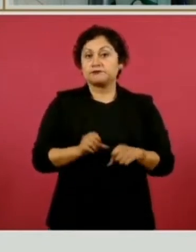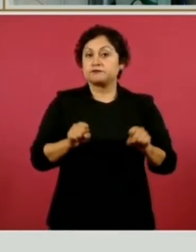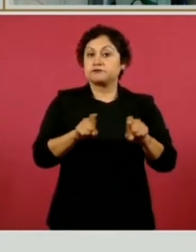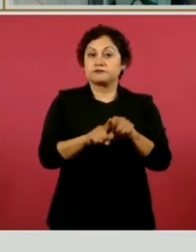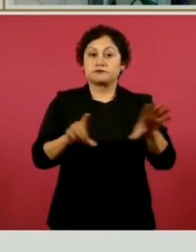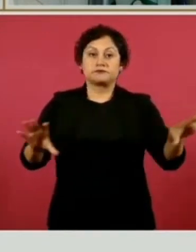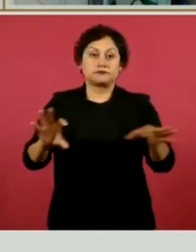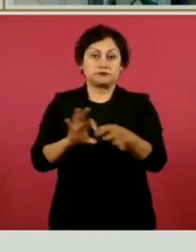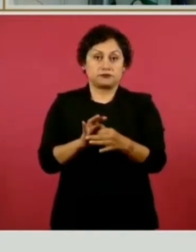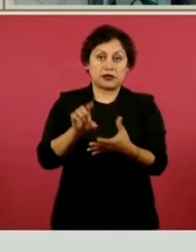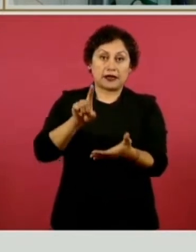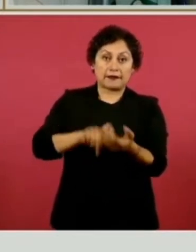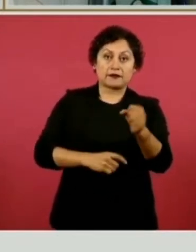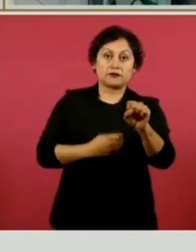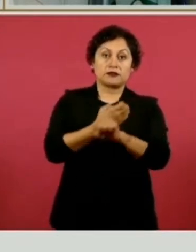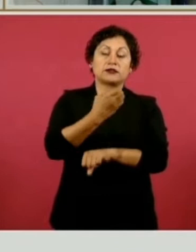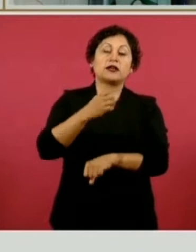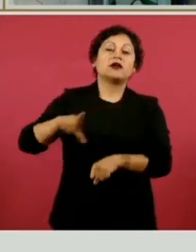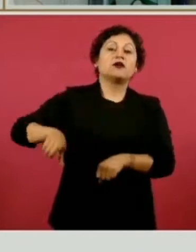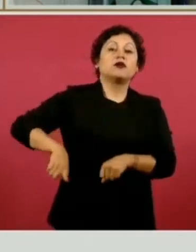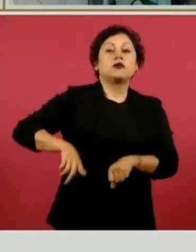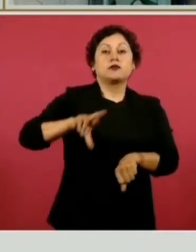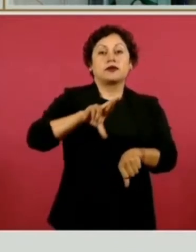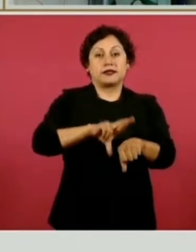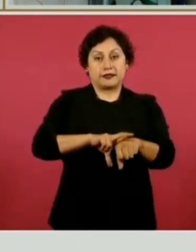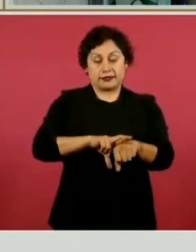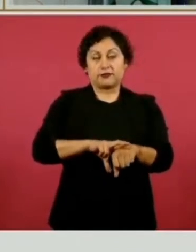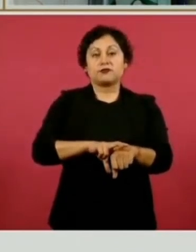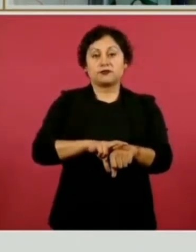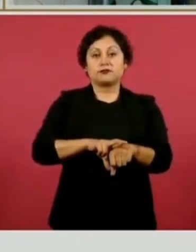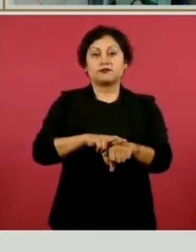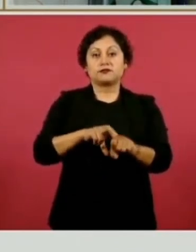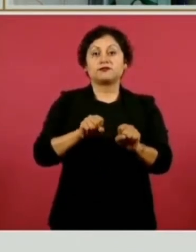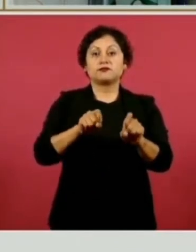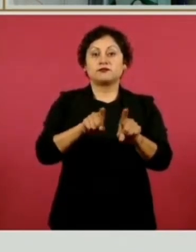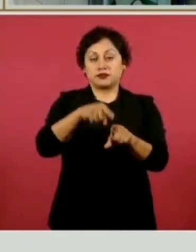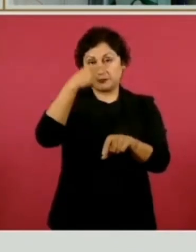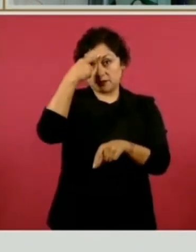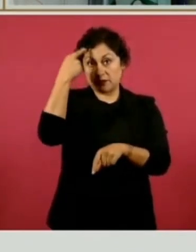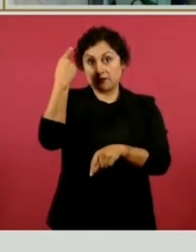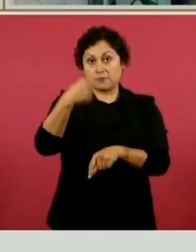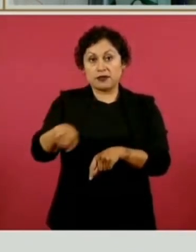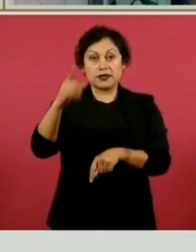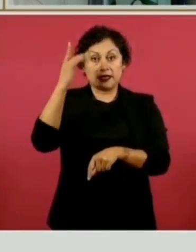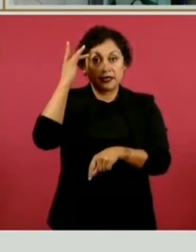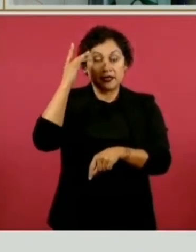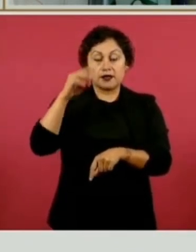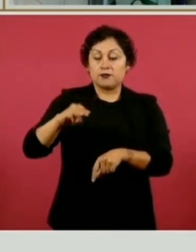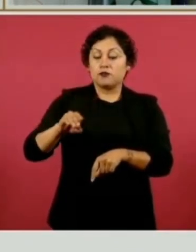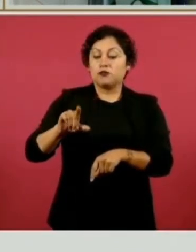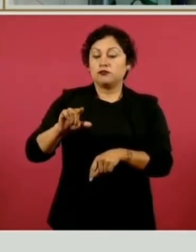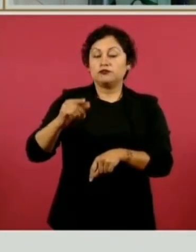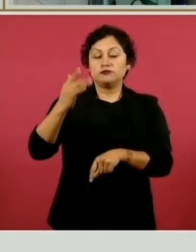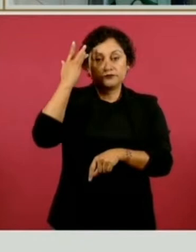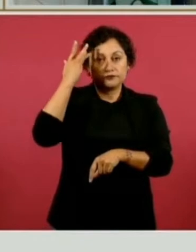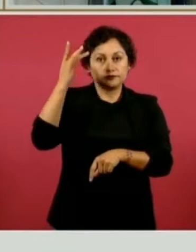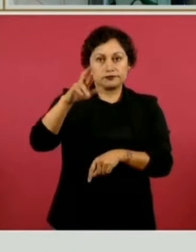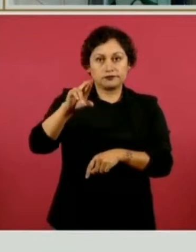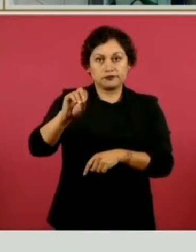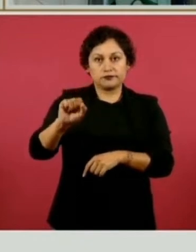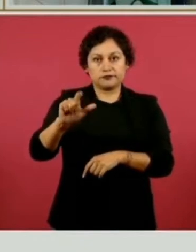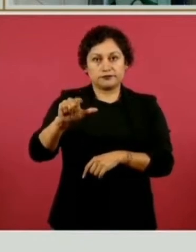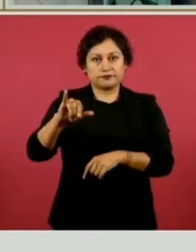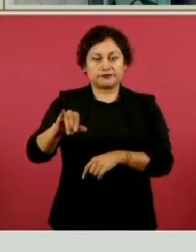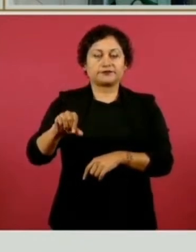gobernador Castro para la terminación del hospital de Santa María de Mulegé, de Santa Rosalía, perdón, en